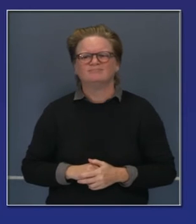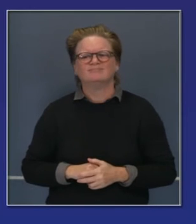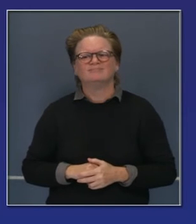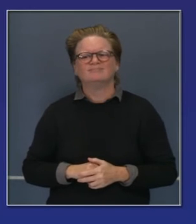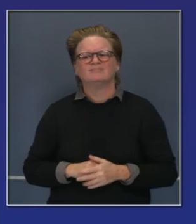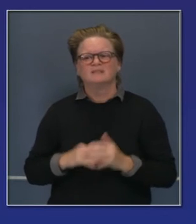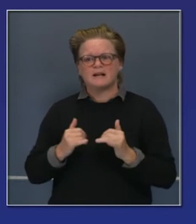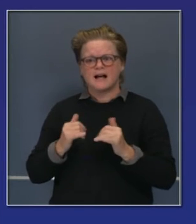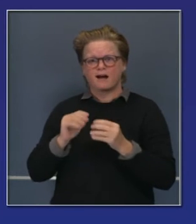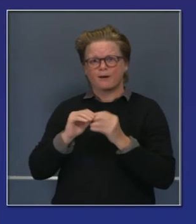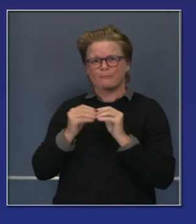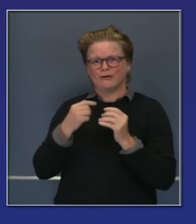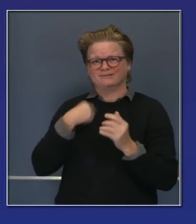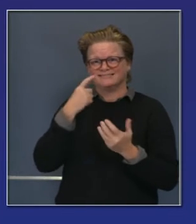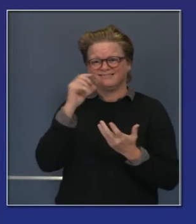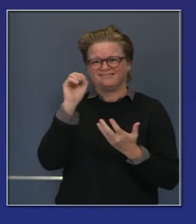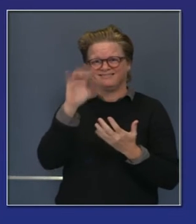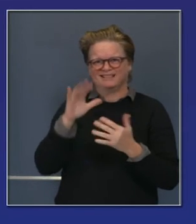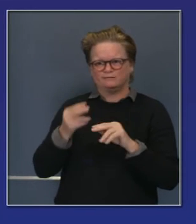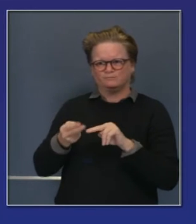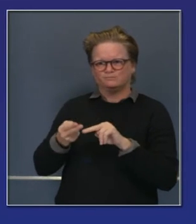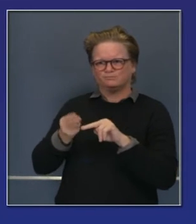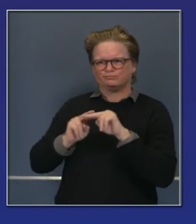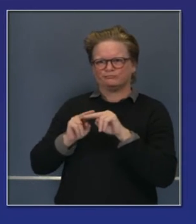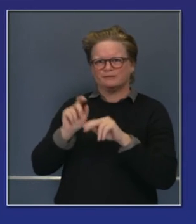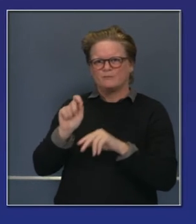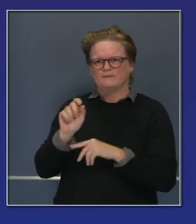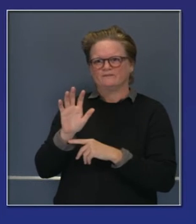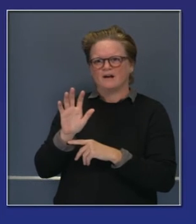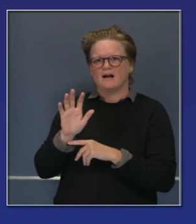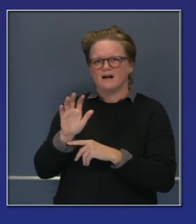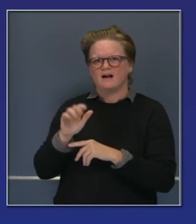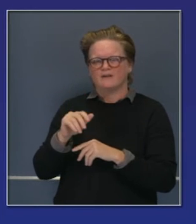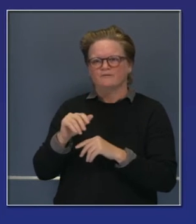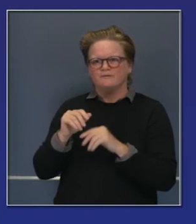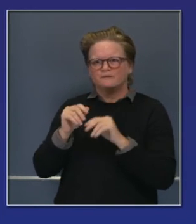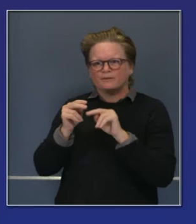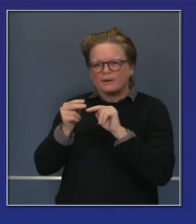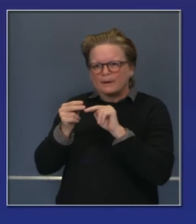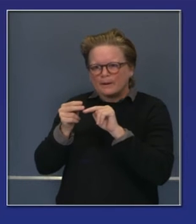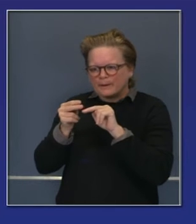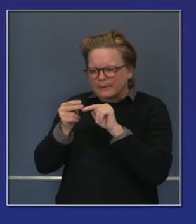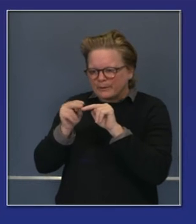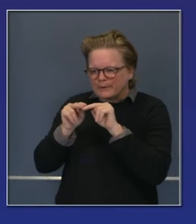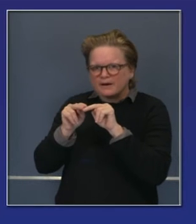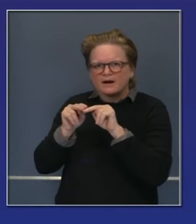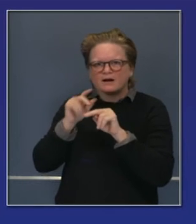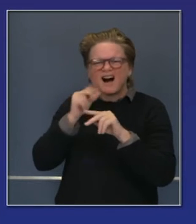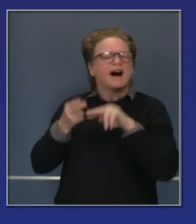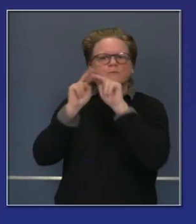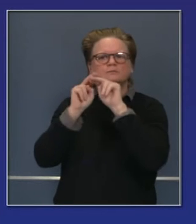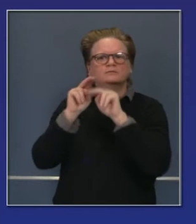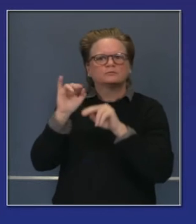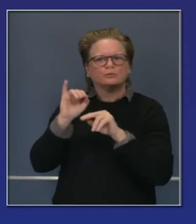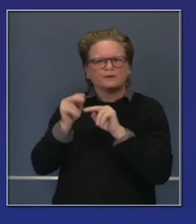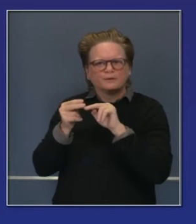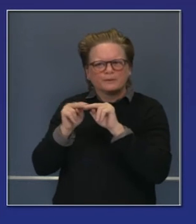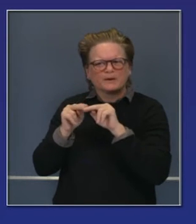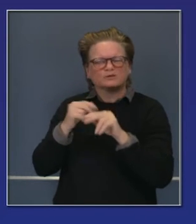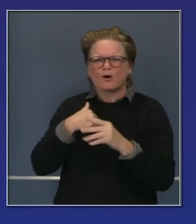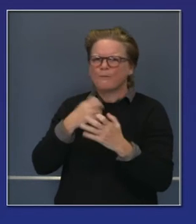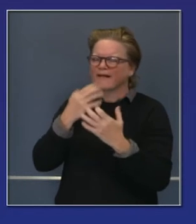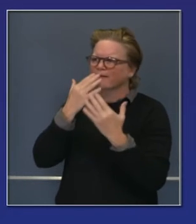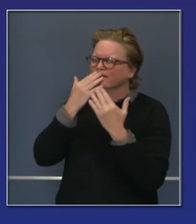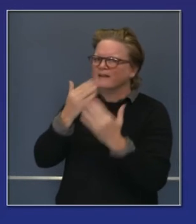increíble de 0.5%. Y no podemos expresar la gratitud lo suficiente a Peter Lee y su equipo por su labor